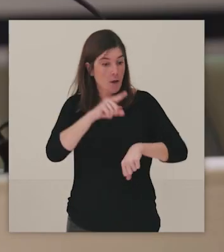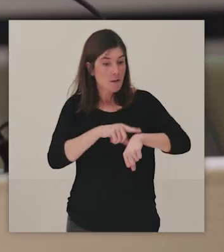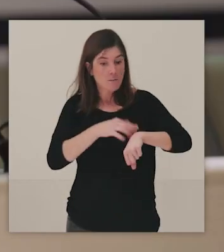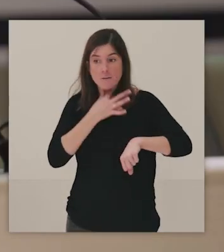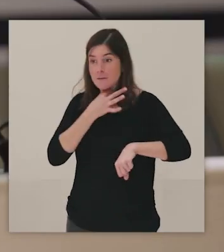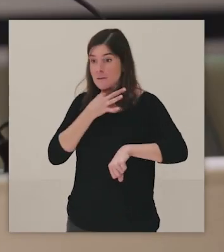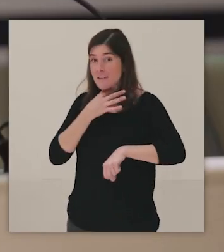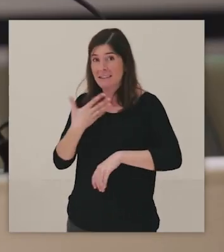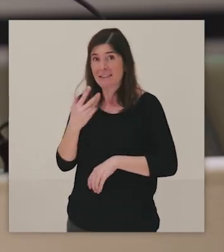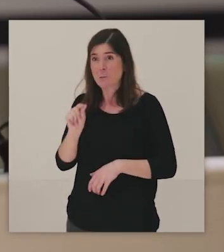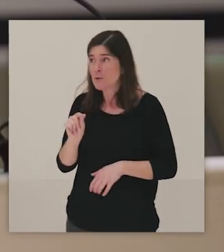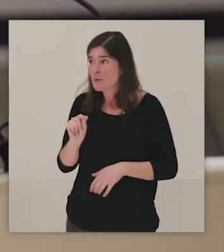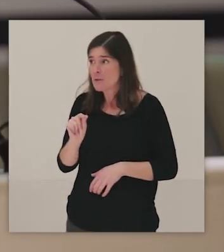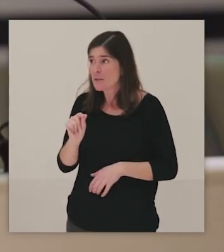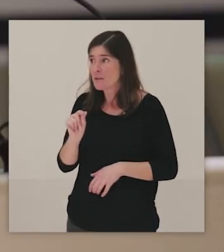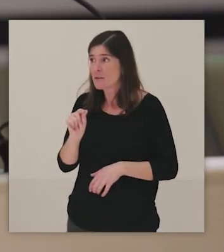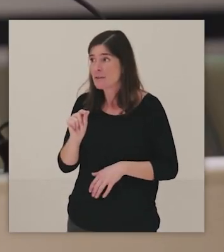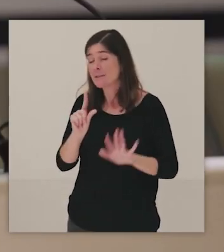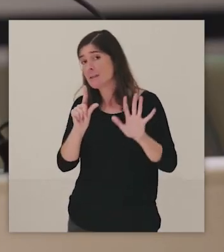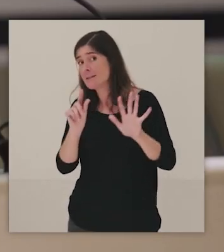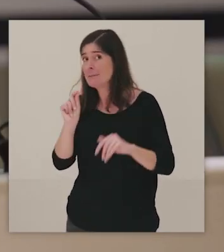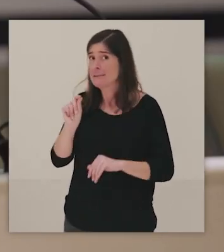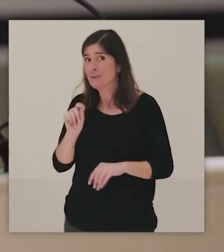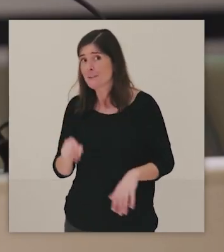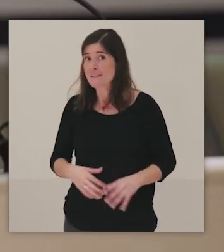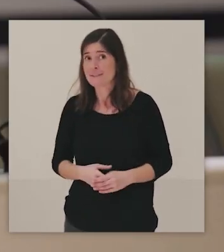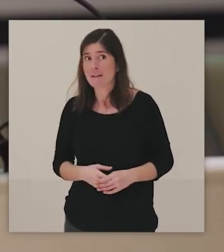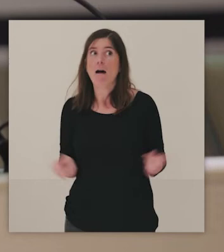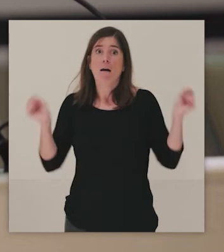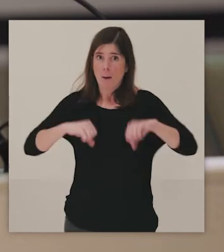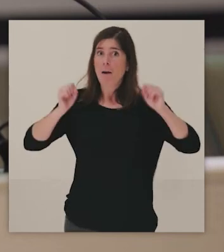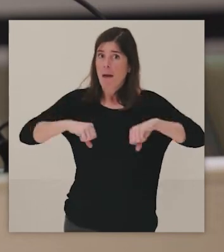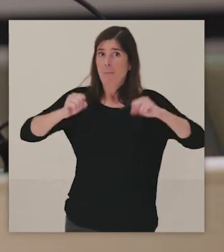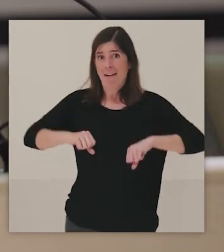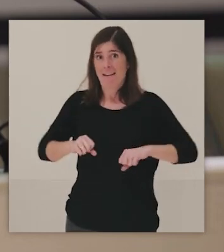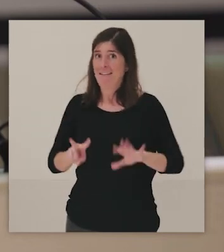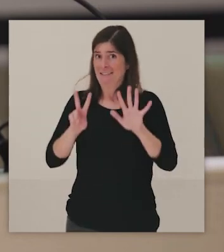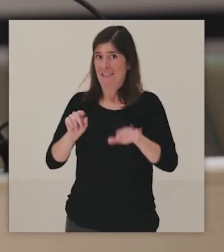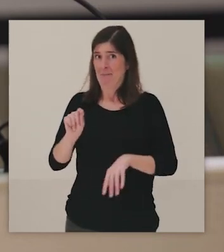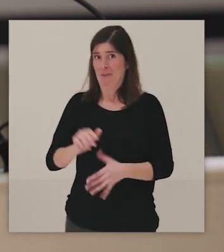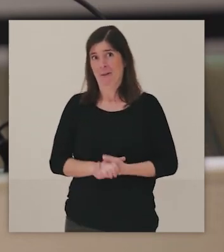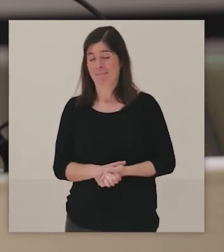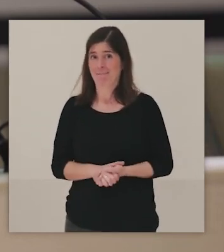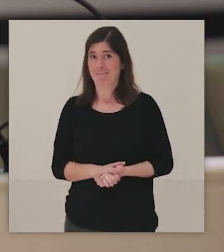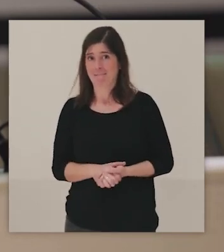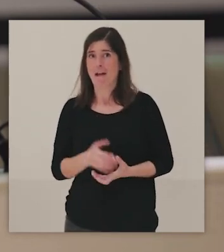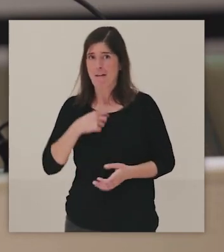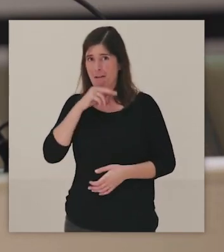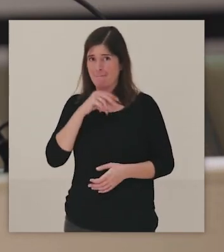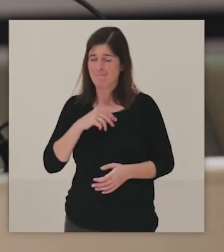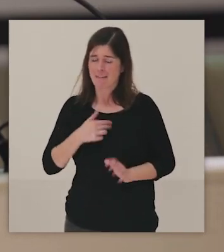No sé cómo voy de tiempo. Cinco minutos. Regular. ¡Buf! Cinco minutos. Siete. Vale, vale. Siete, entonces.